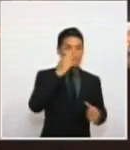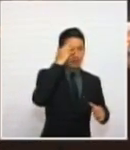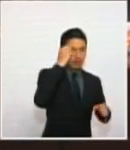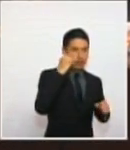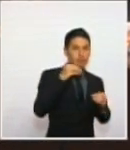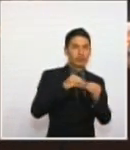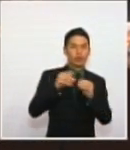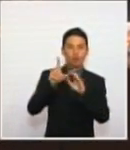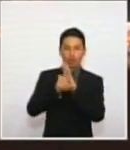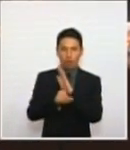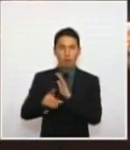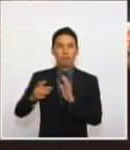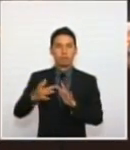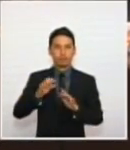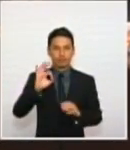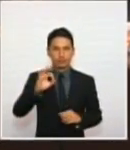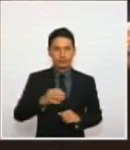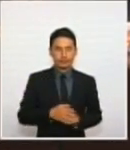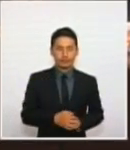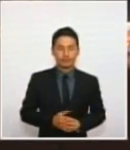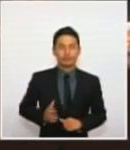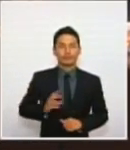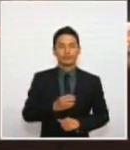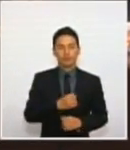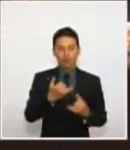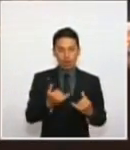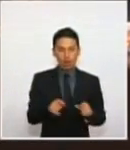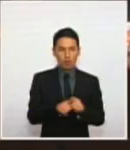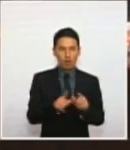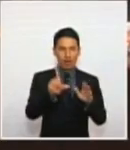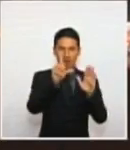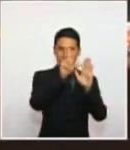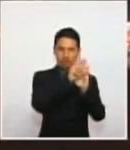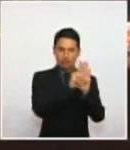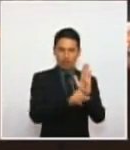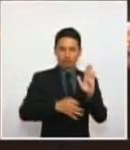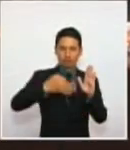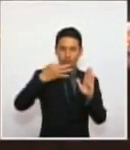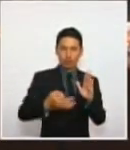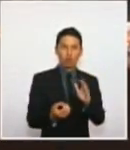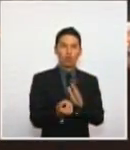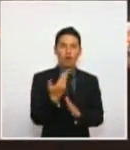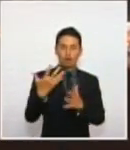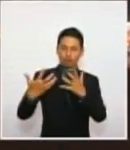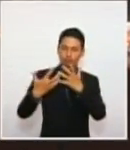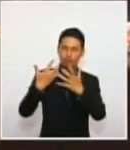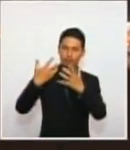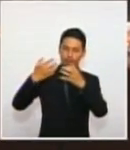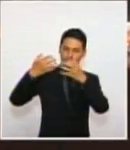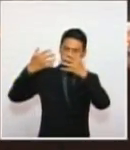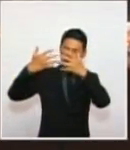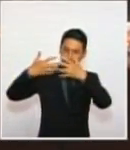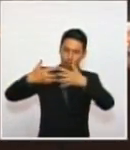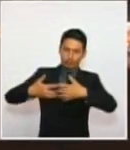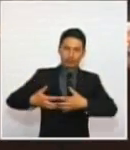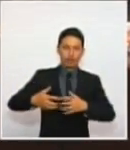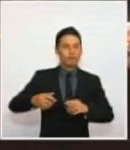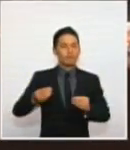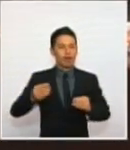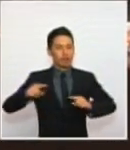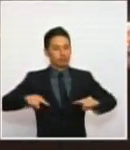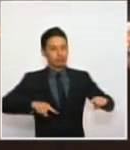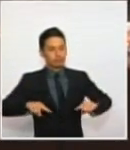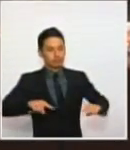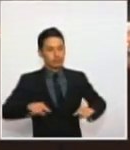que lo que estamos es dando de legitimidad a un nuevo mecanismo para administrar todo el problema de la